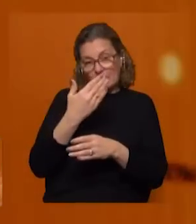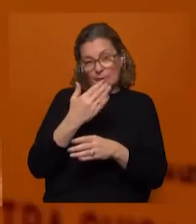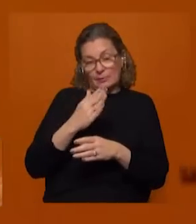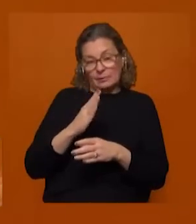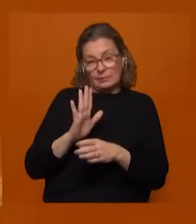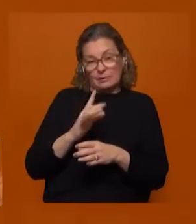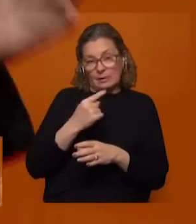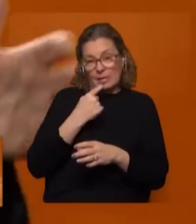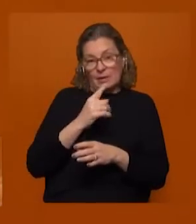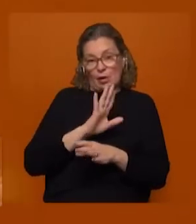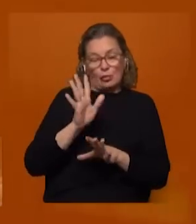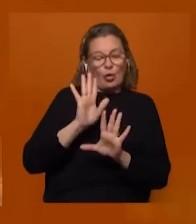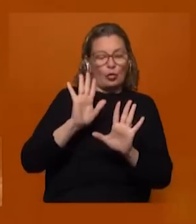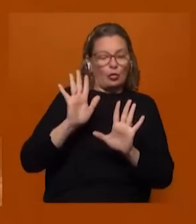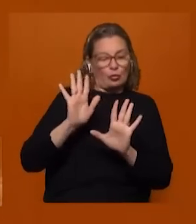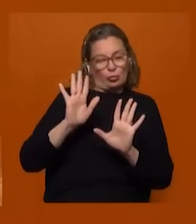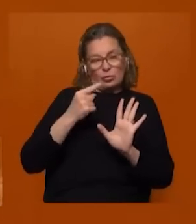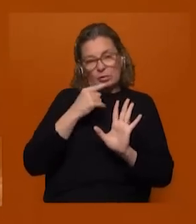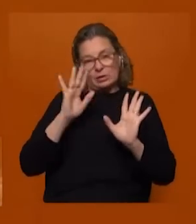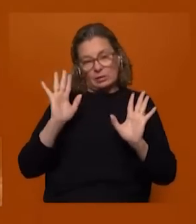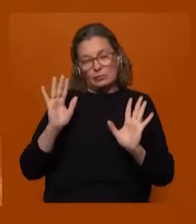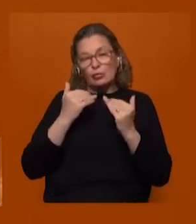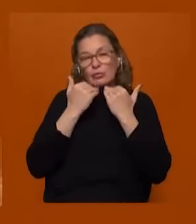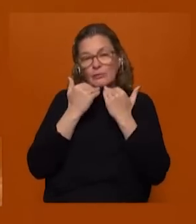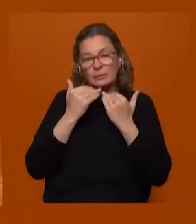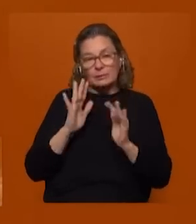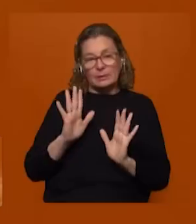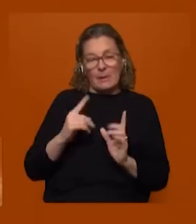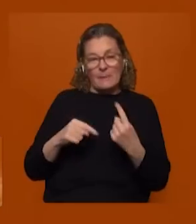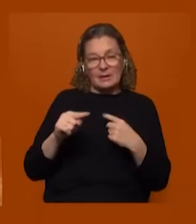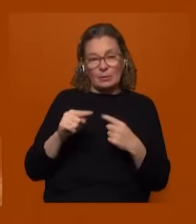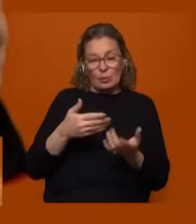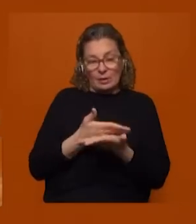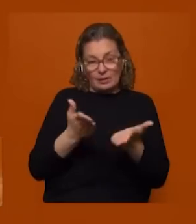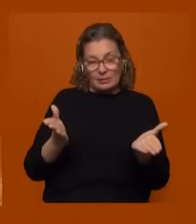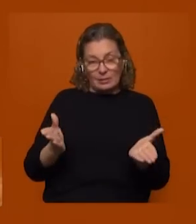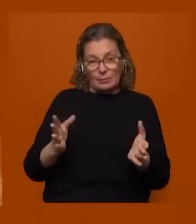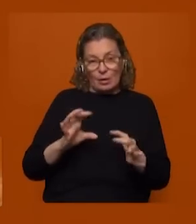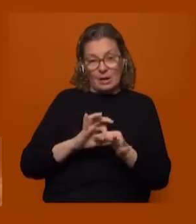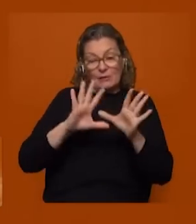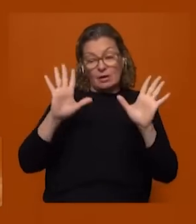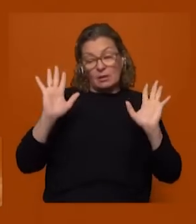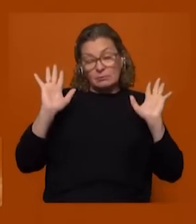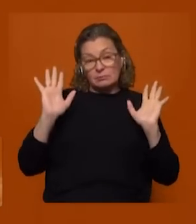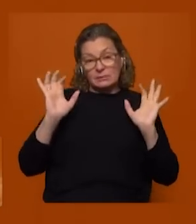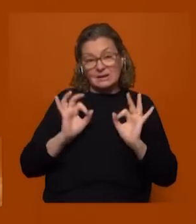que el Frente Amplio dijera de ninguna manera pero en un escenario por lo menos libertad de acción